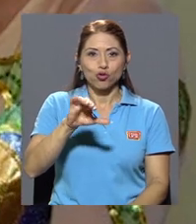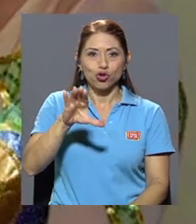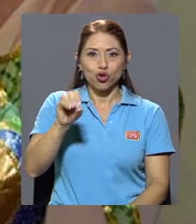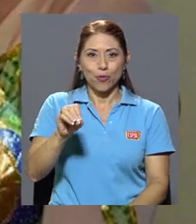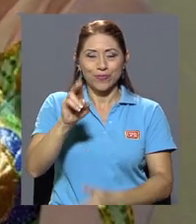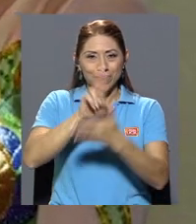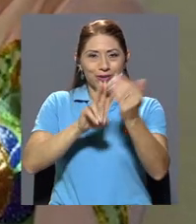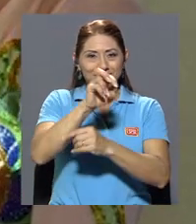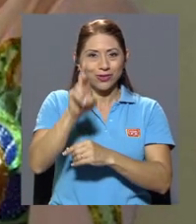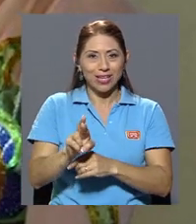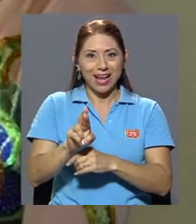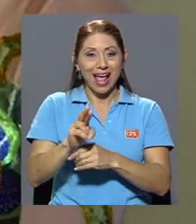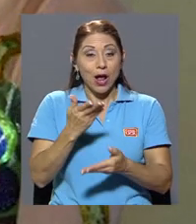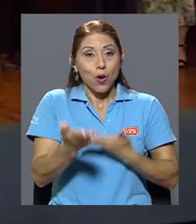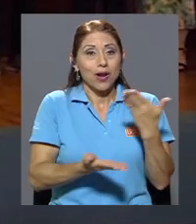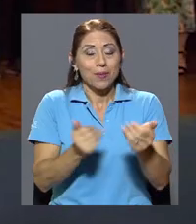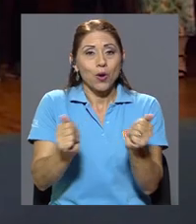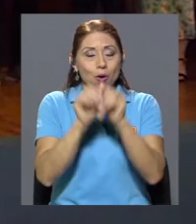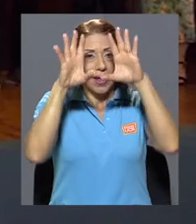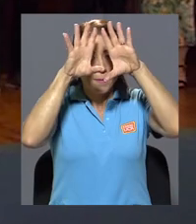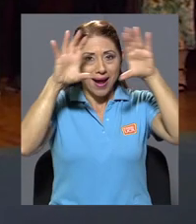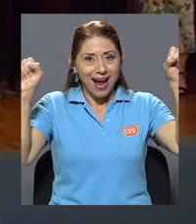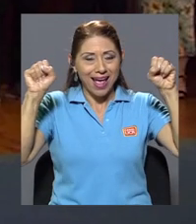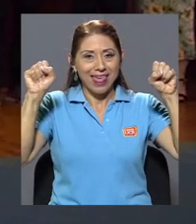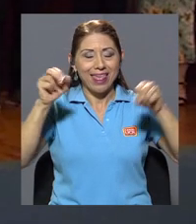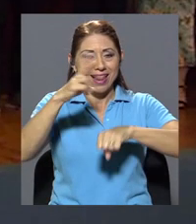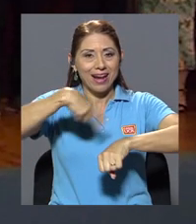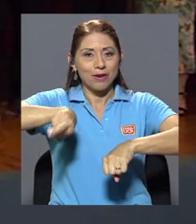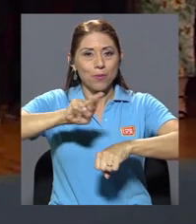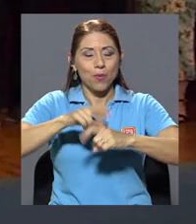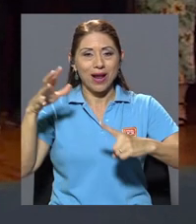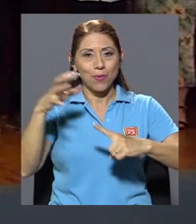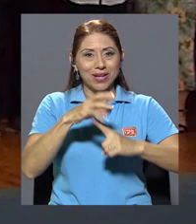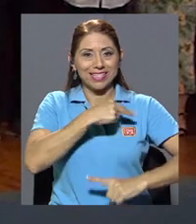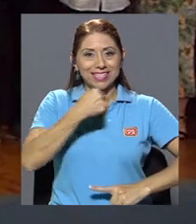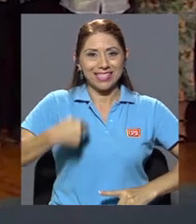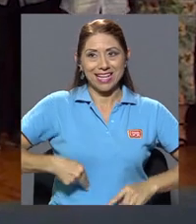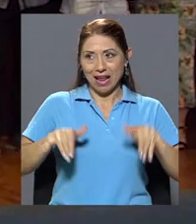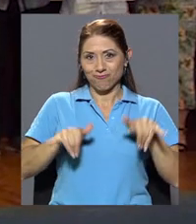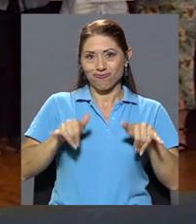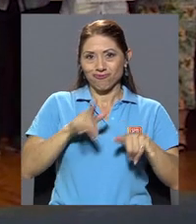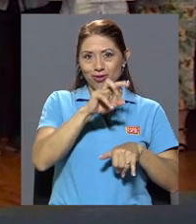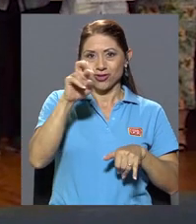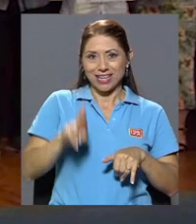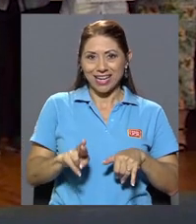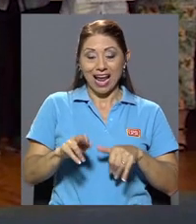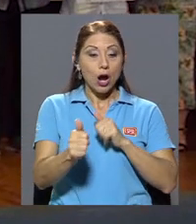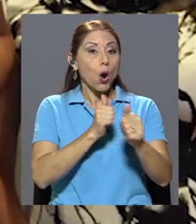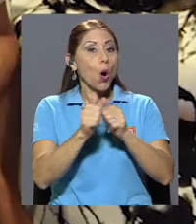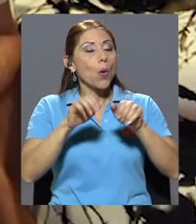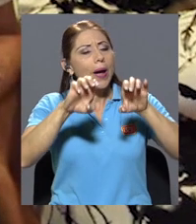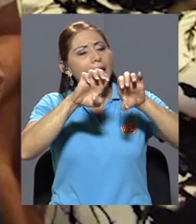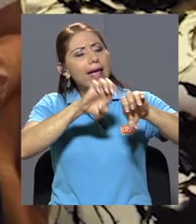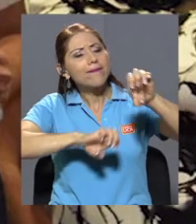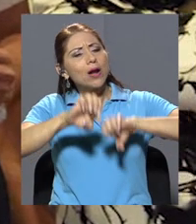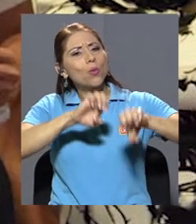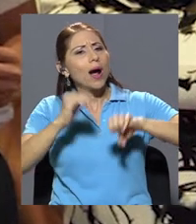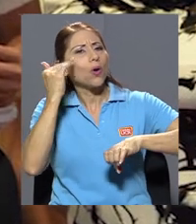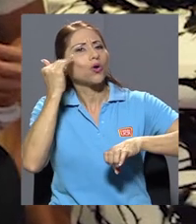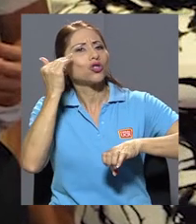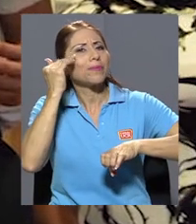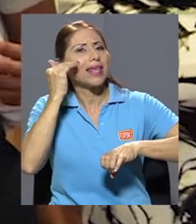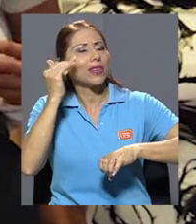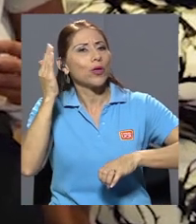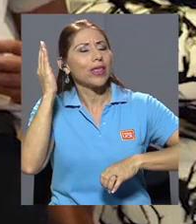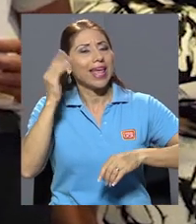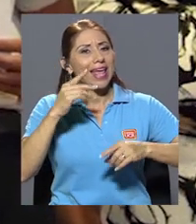en colaboración con la Embajada de la República Popular de China en Costa Rica. La competencia evalúa el conocimiento del idioma chino a